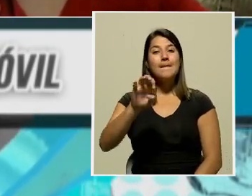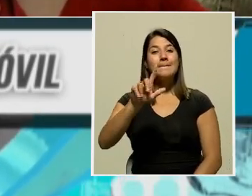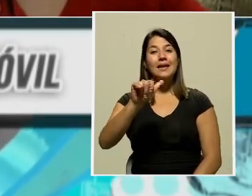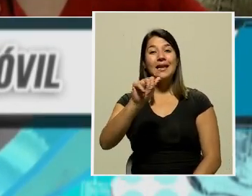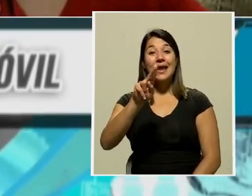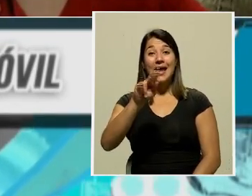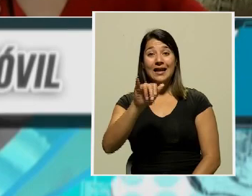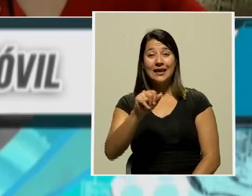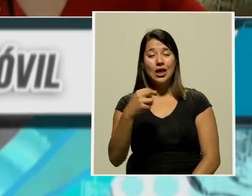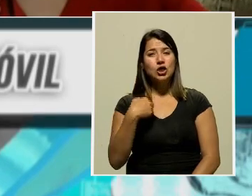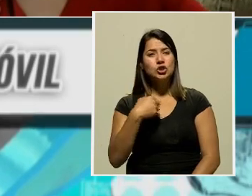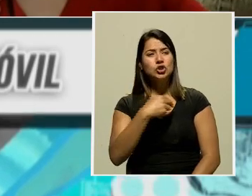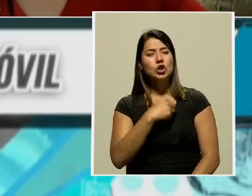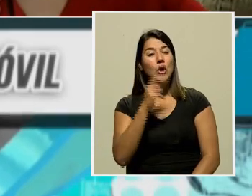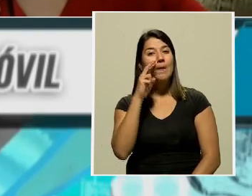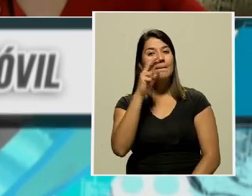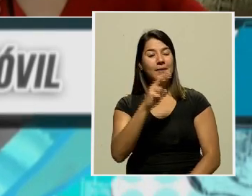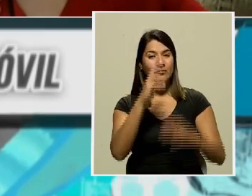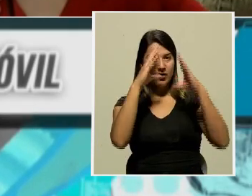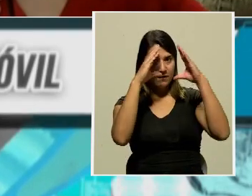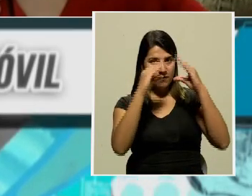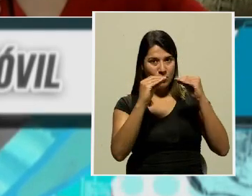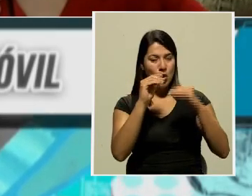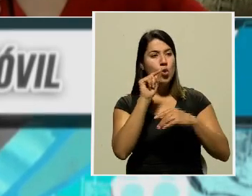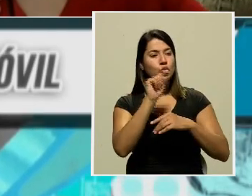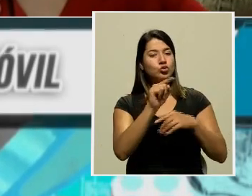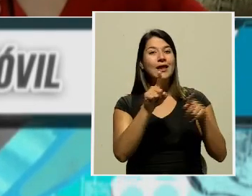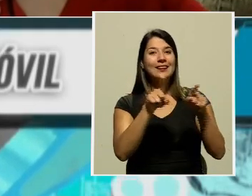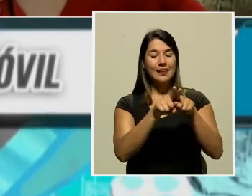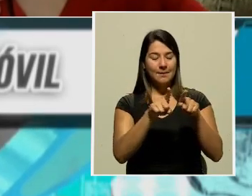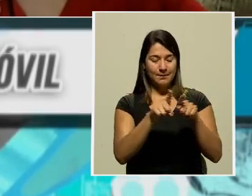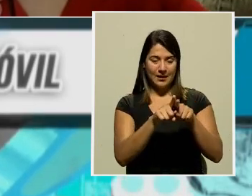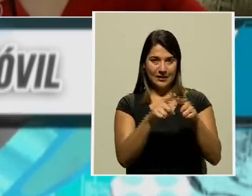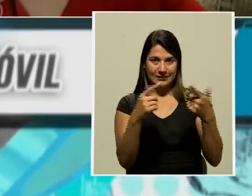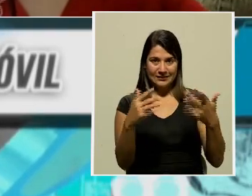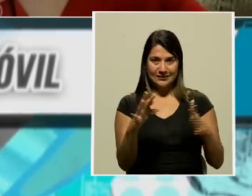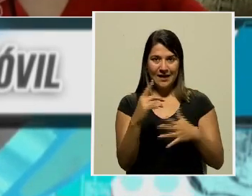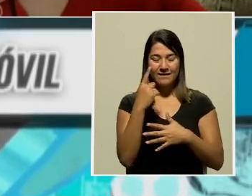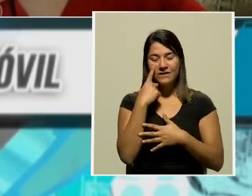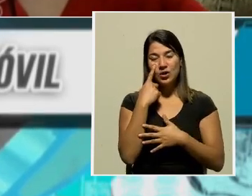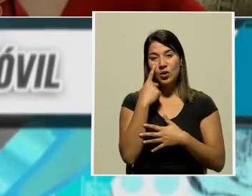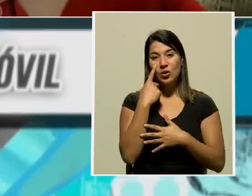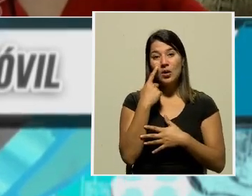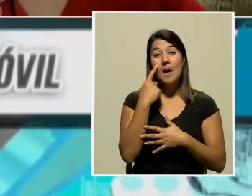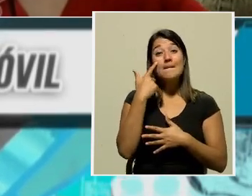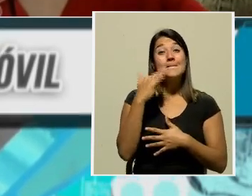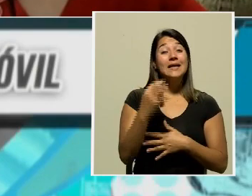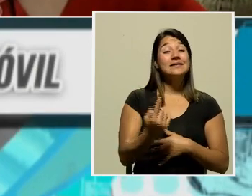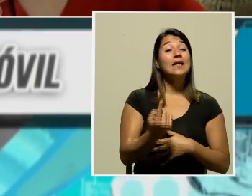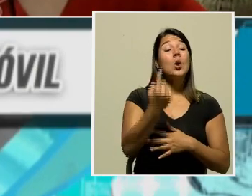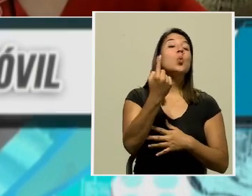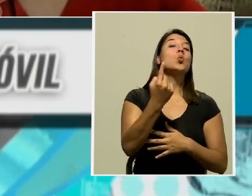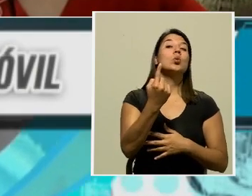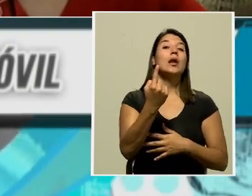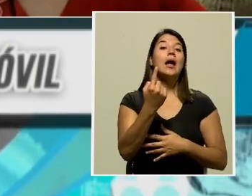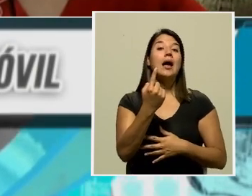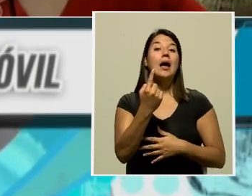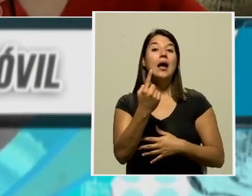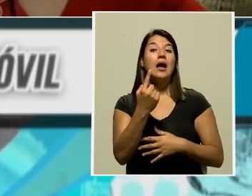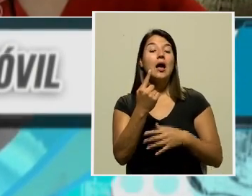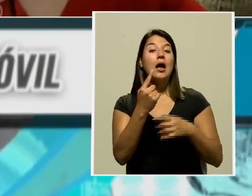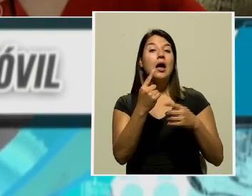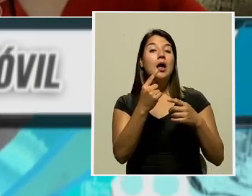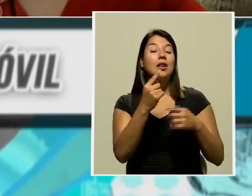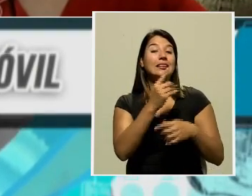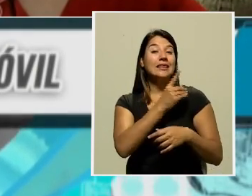Veíamos en las informaciones previas que usted también estaba escuchando que hay una docente, y bueno, se ha repetido en varios